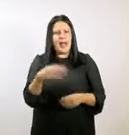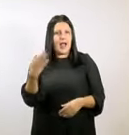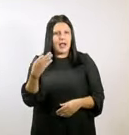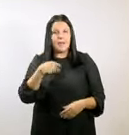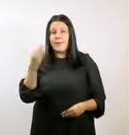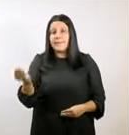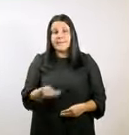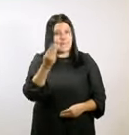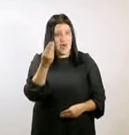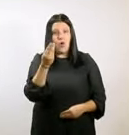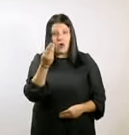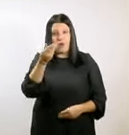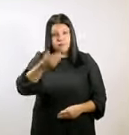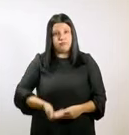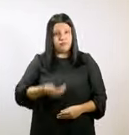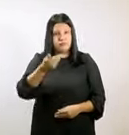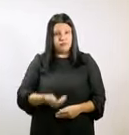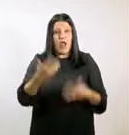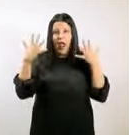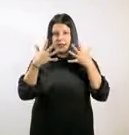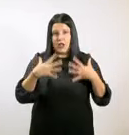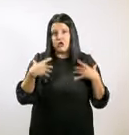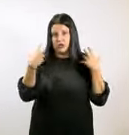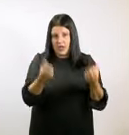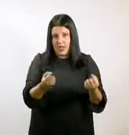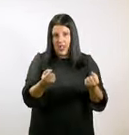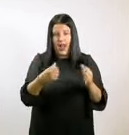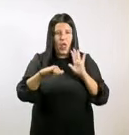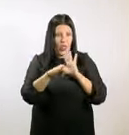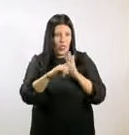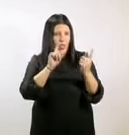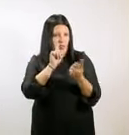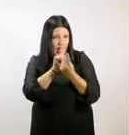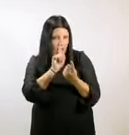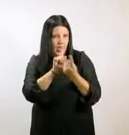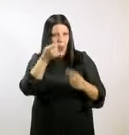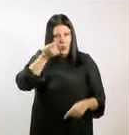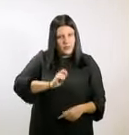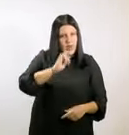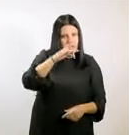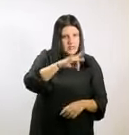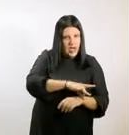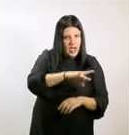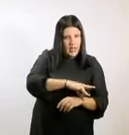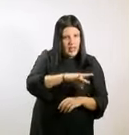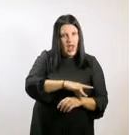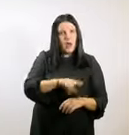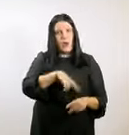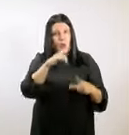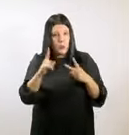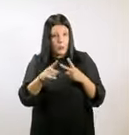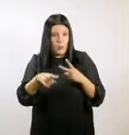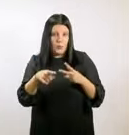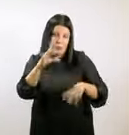desde luego, en la atención sanitaria y de vinculación y de cercanía entre el profesional sanitario, la profesional sanitario y los